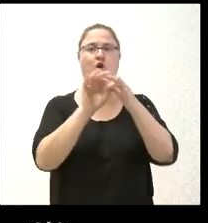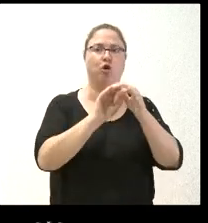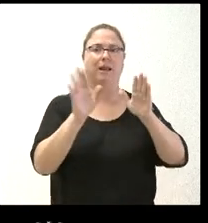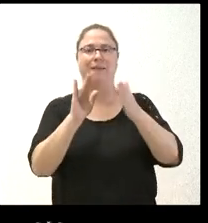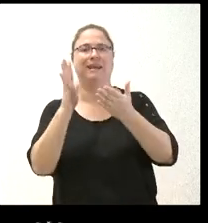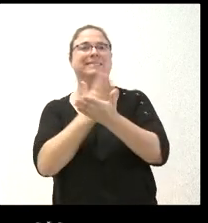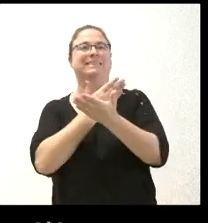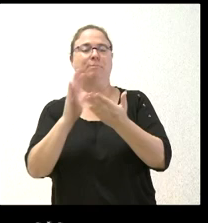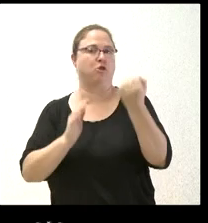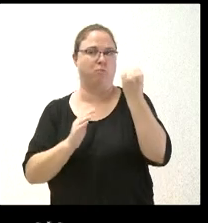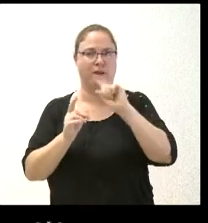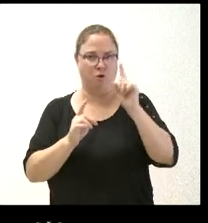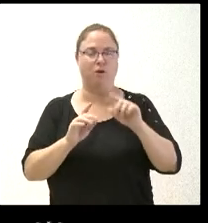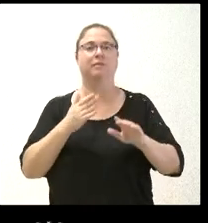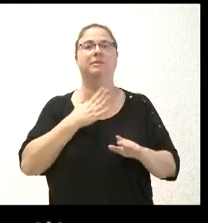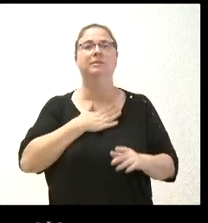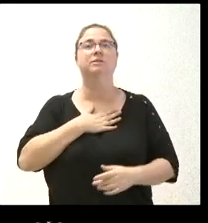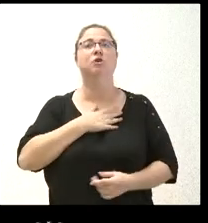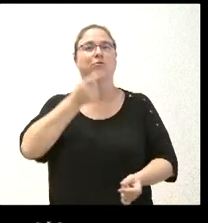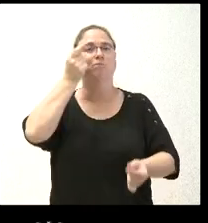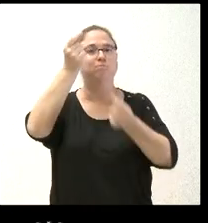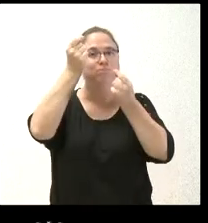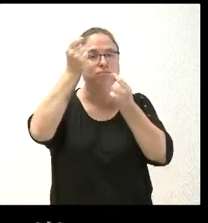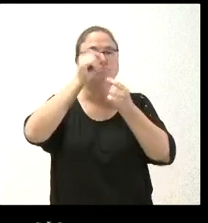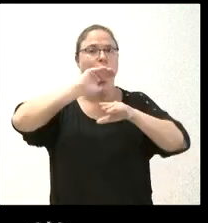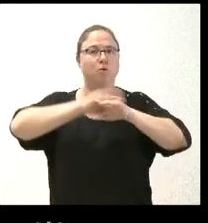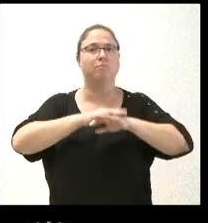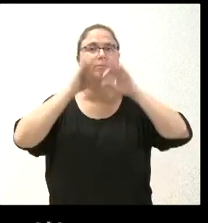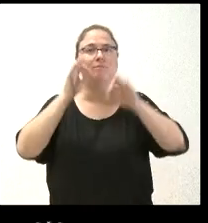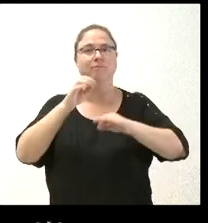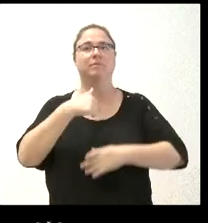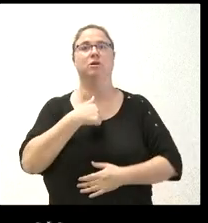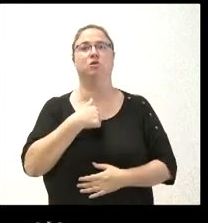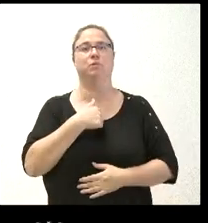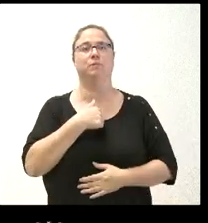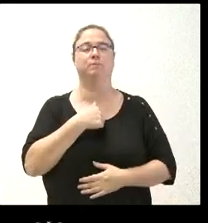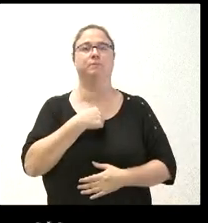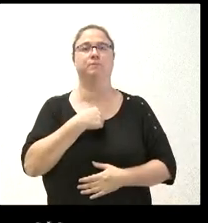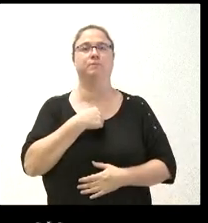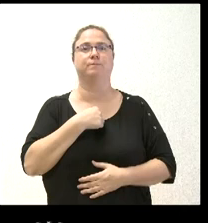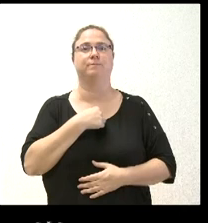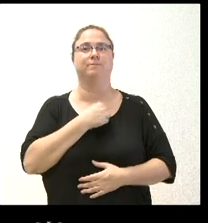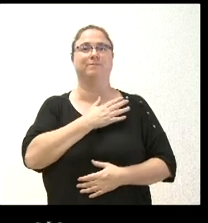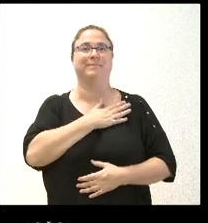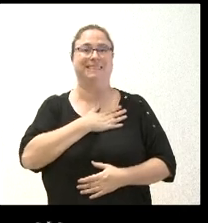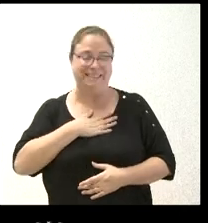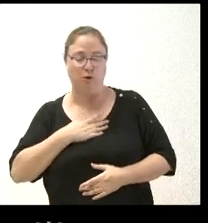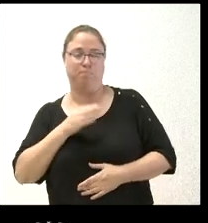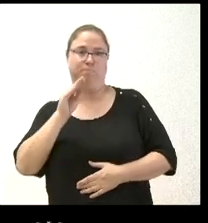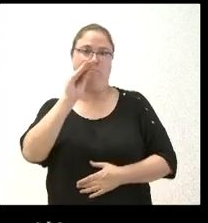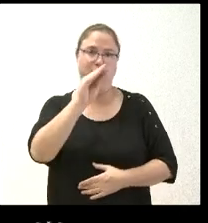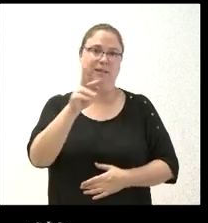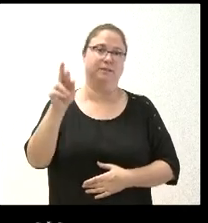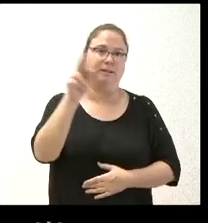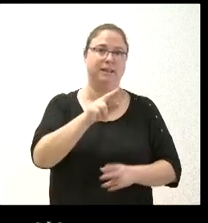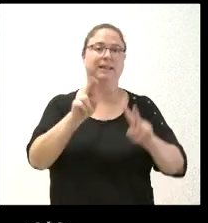separación de poderes creo que debe mantenerse escrupulosamente así que quizá lo que podría volver a preguntar sobre el